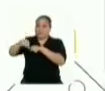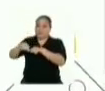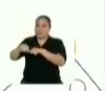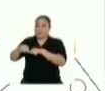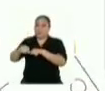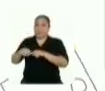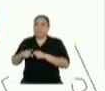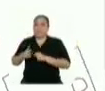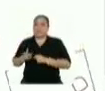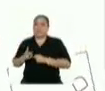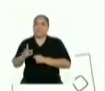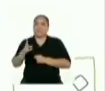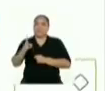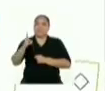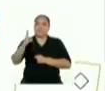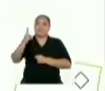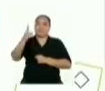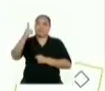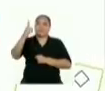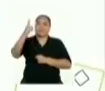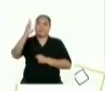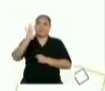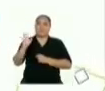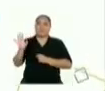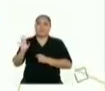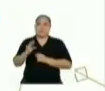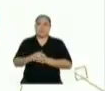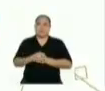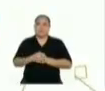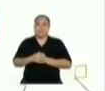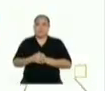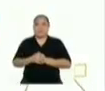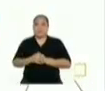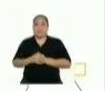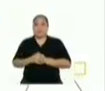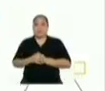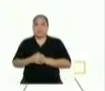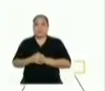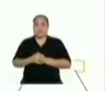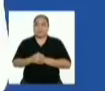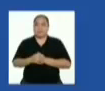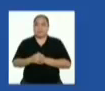De ahí, cortamos el sobrante delineado en el paso anterior.